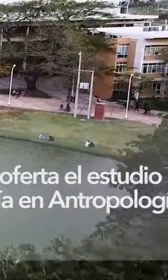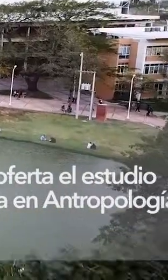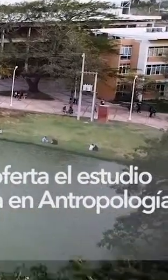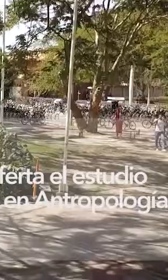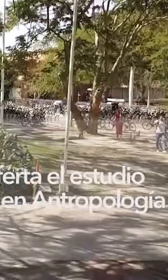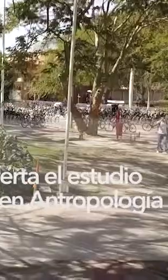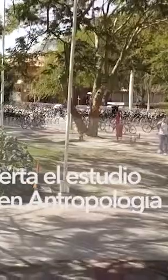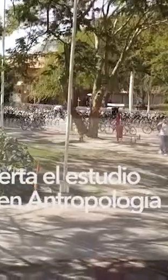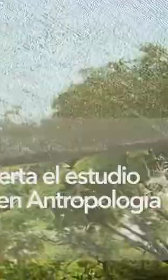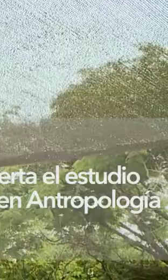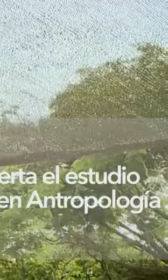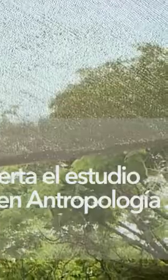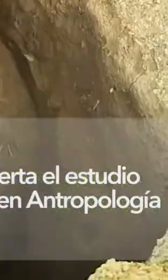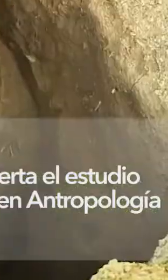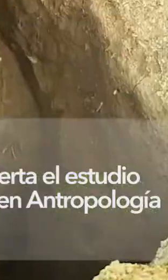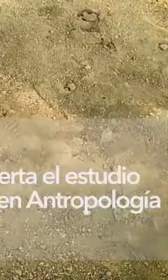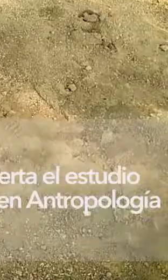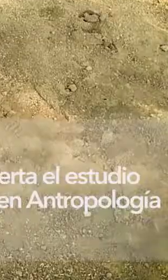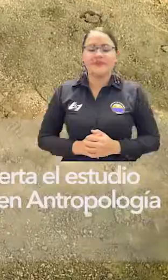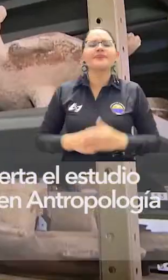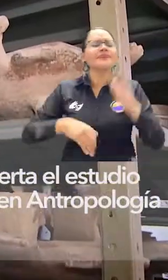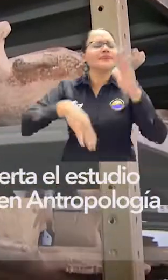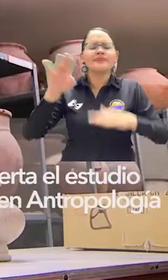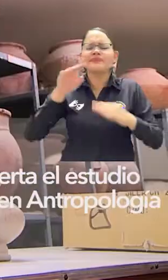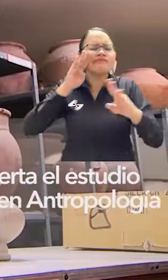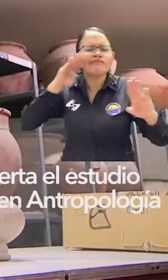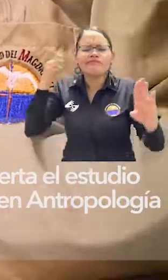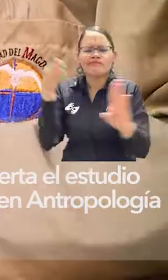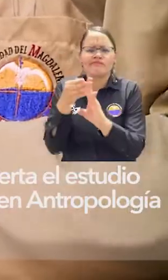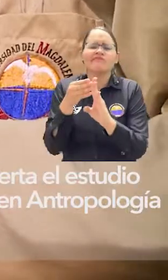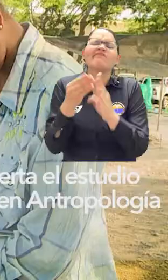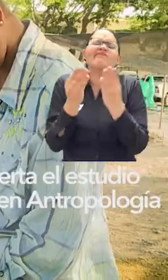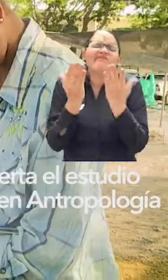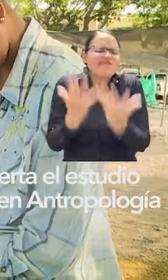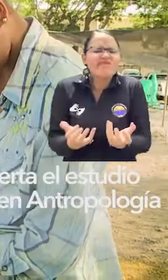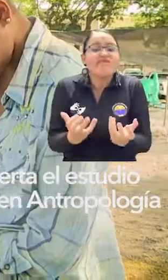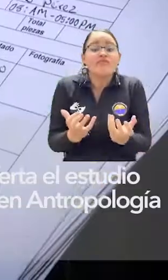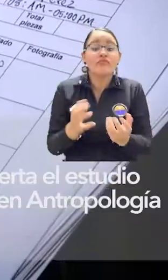¿Qué es lo que ofrecer